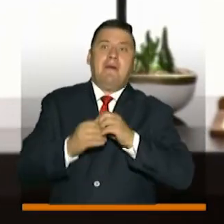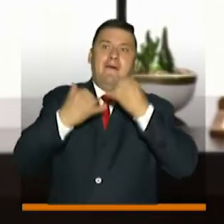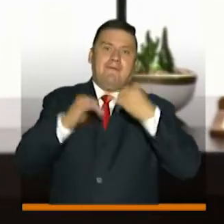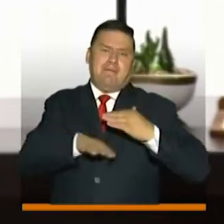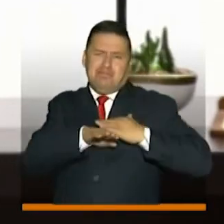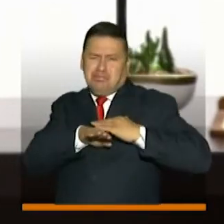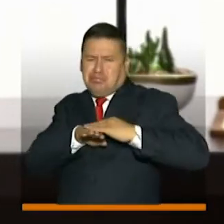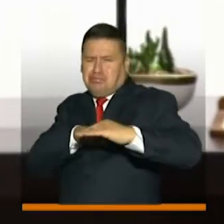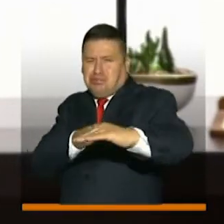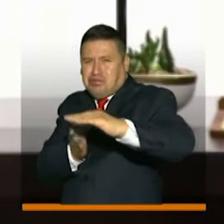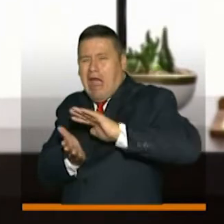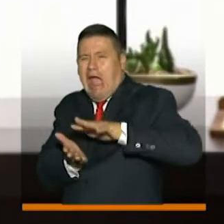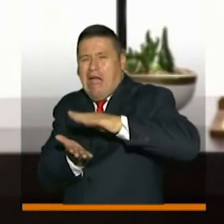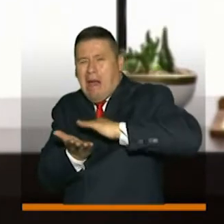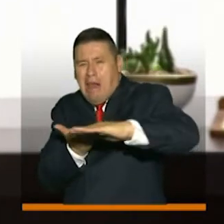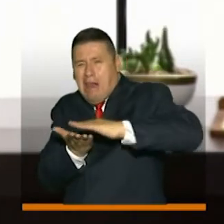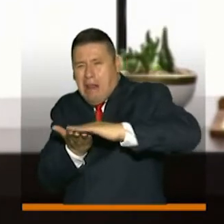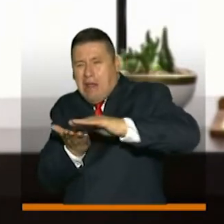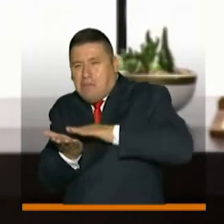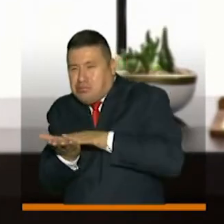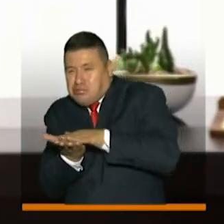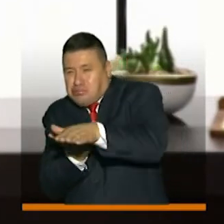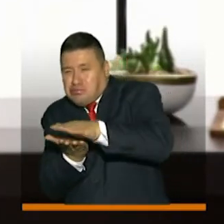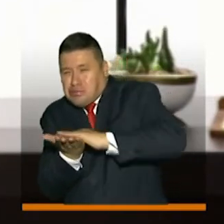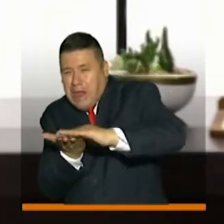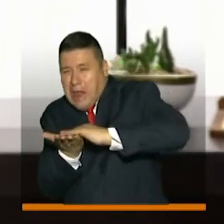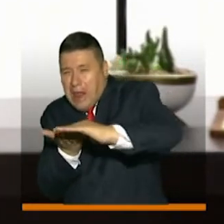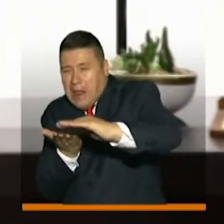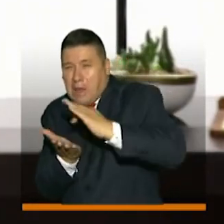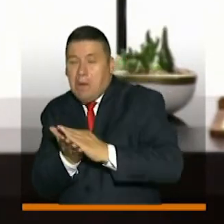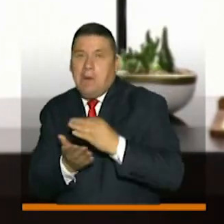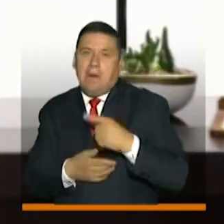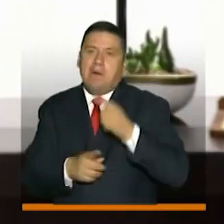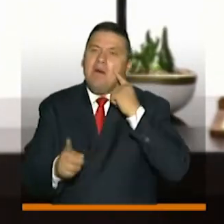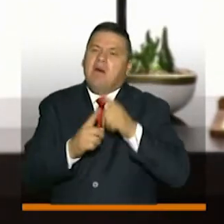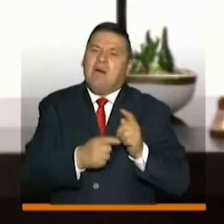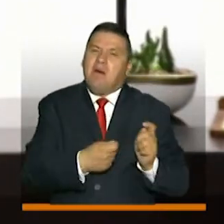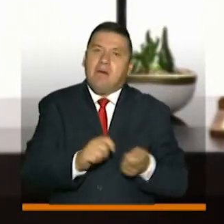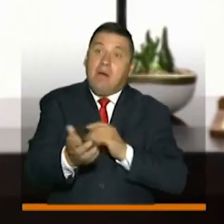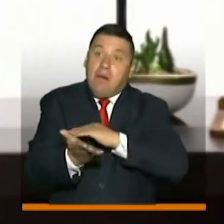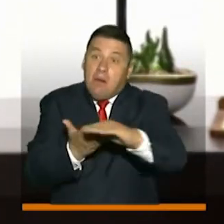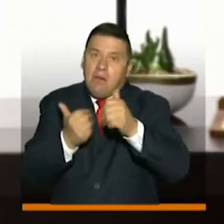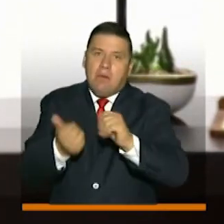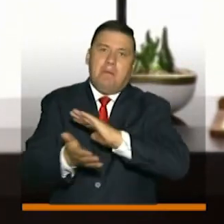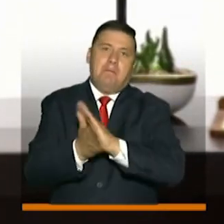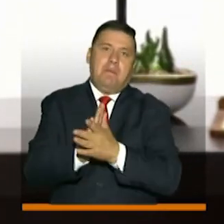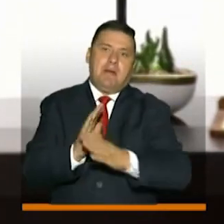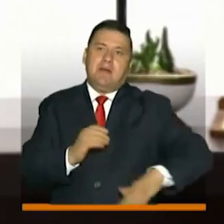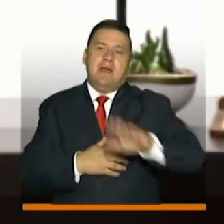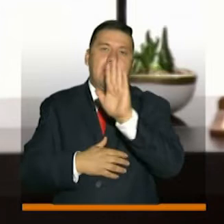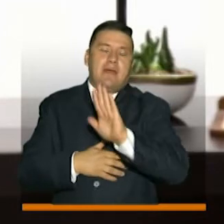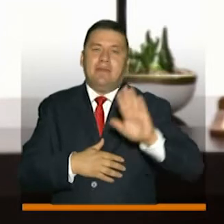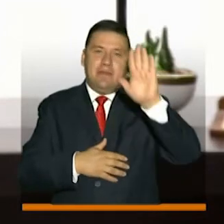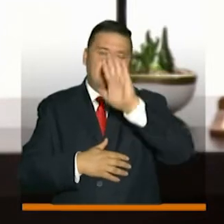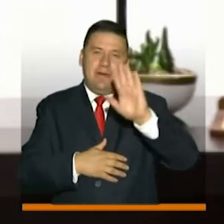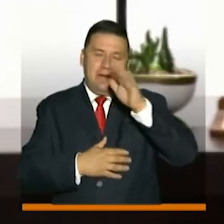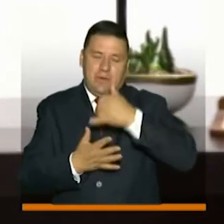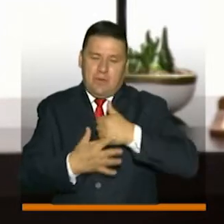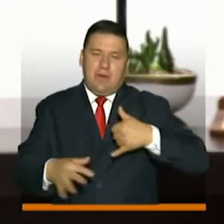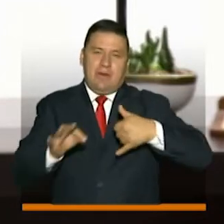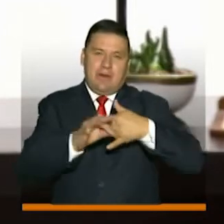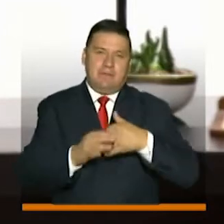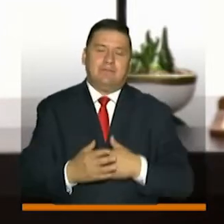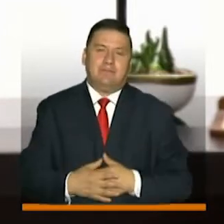finalizando esta importante obra que va a llevar paz, progreso y desarrollo al departamento del